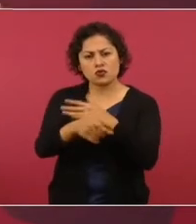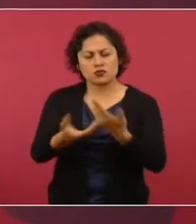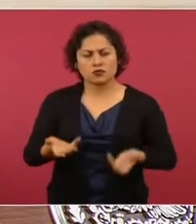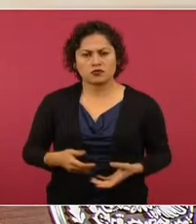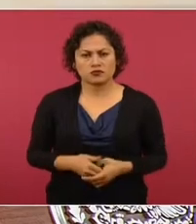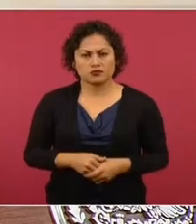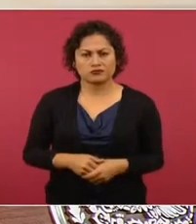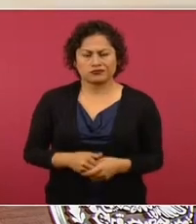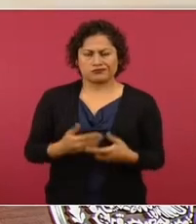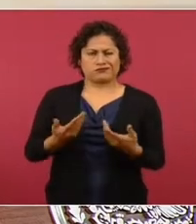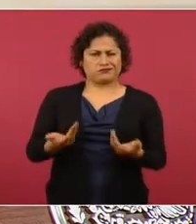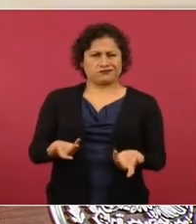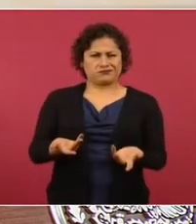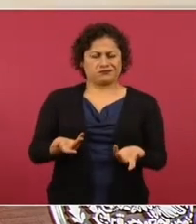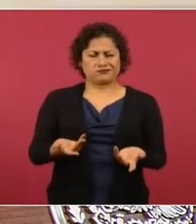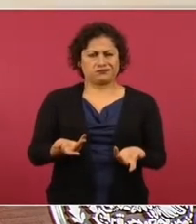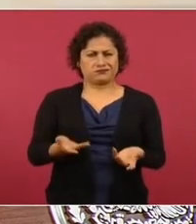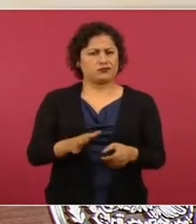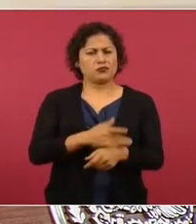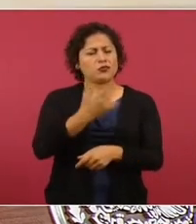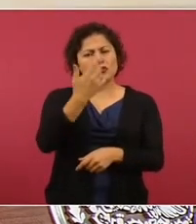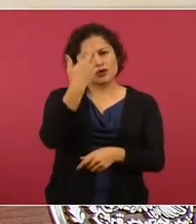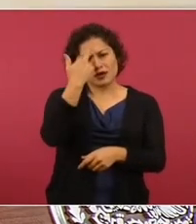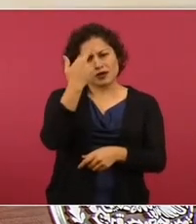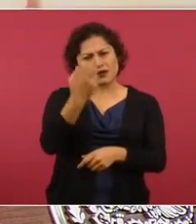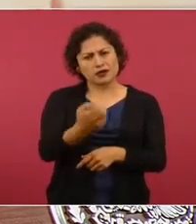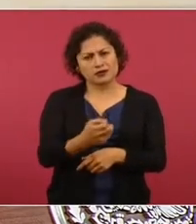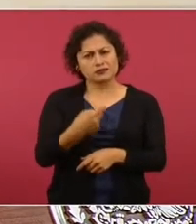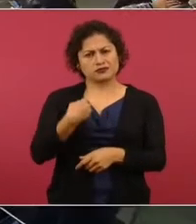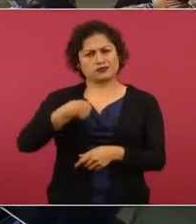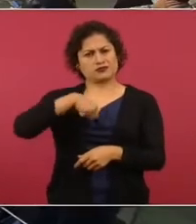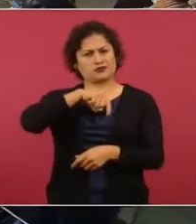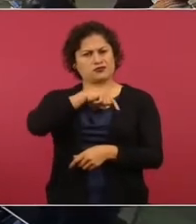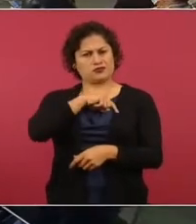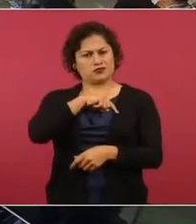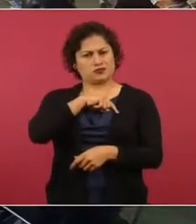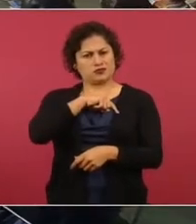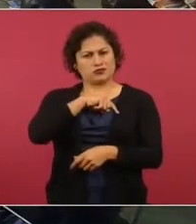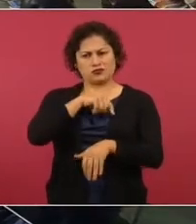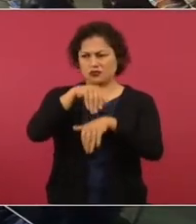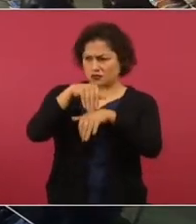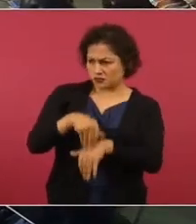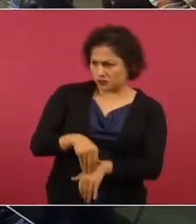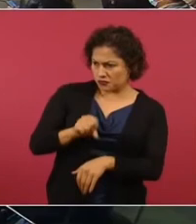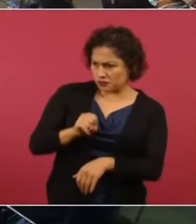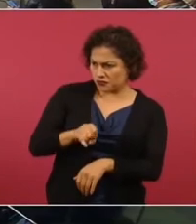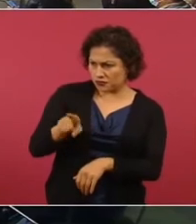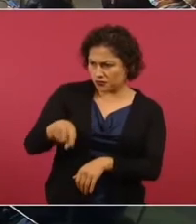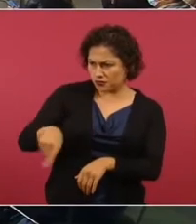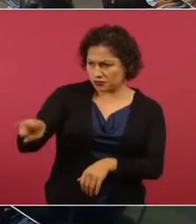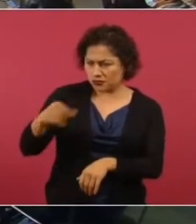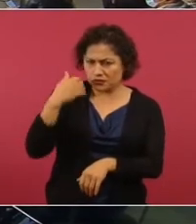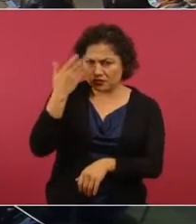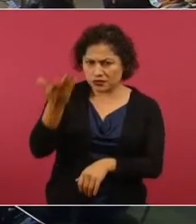les vamos a hacer el caldo gordo a ustedes?